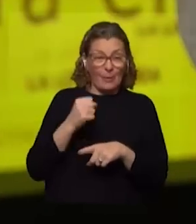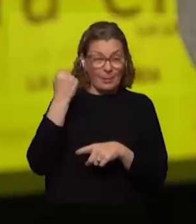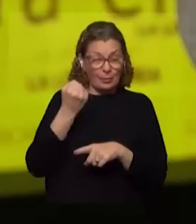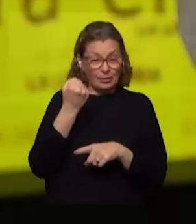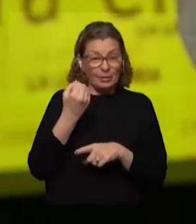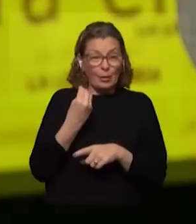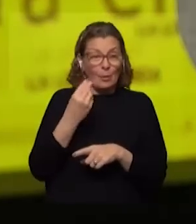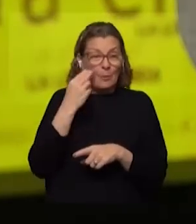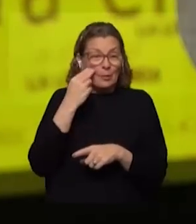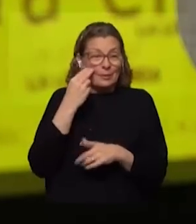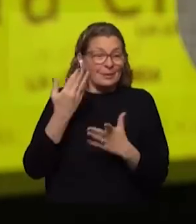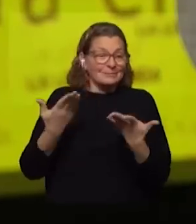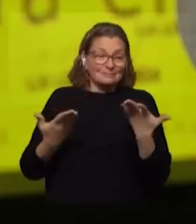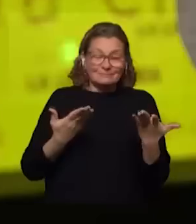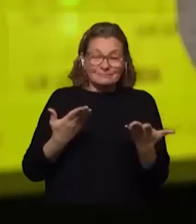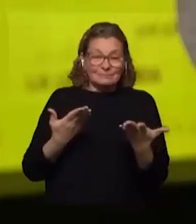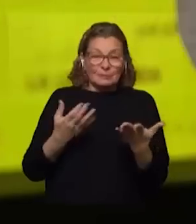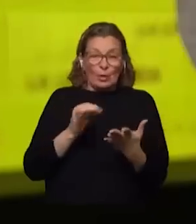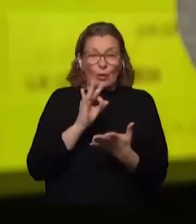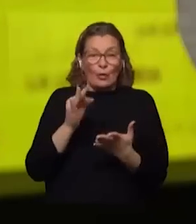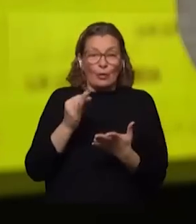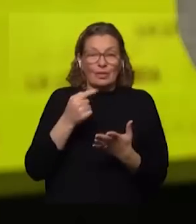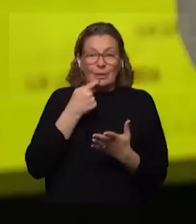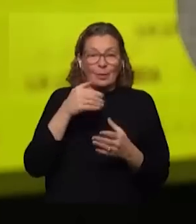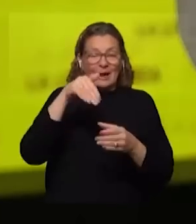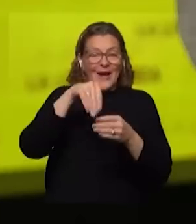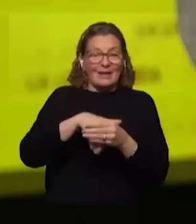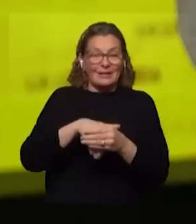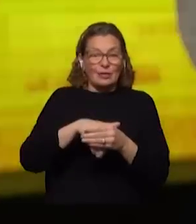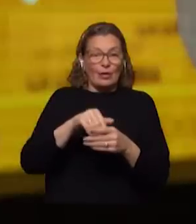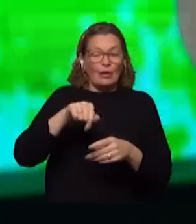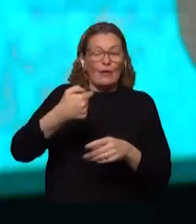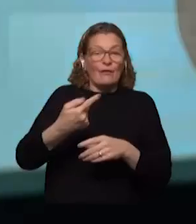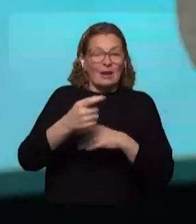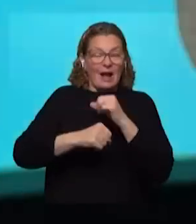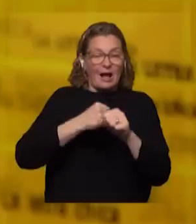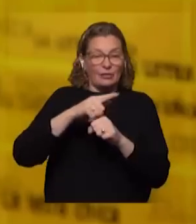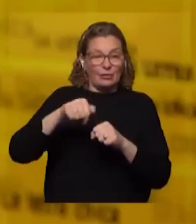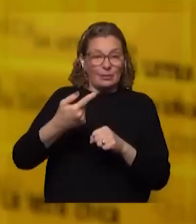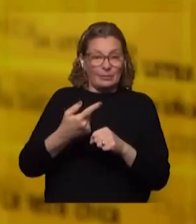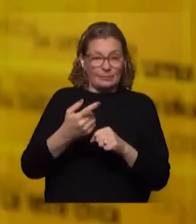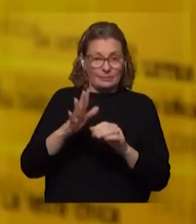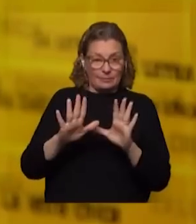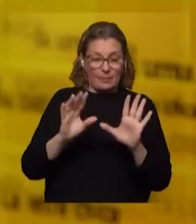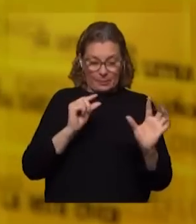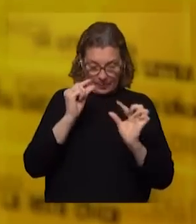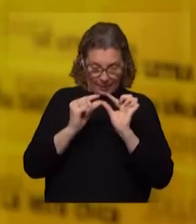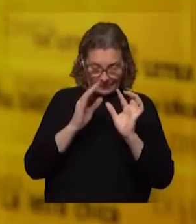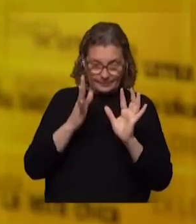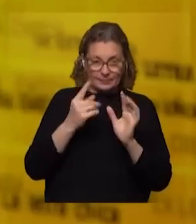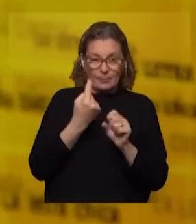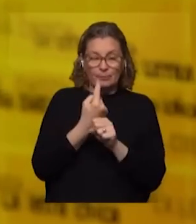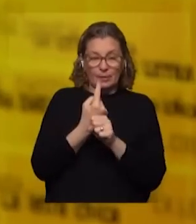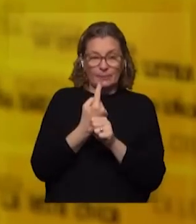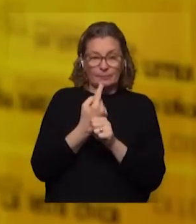afectar o incidir en la elección que se nos viene el año que viene? bueno por orden primero